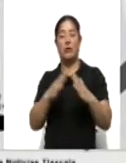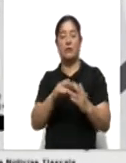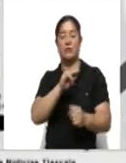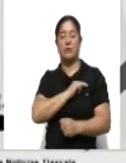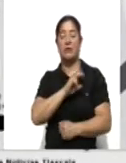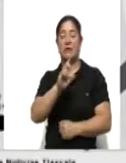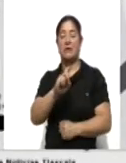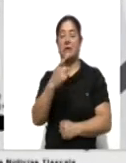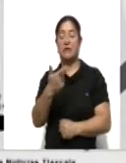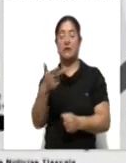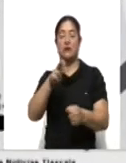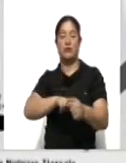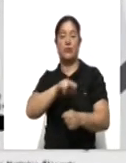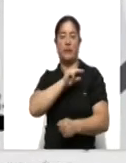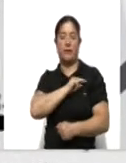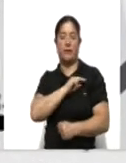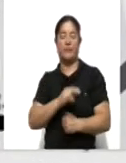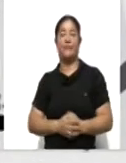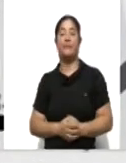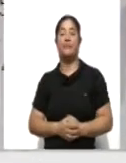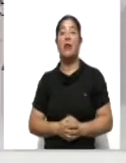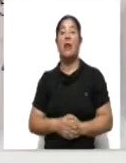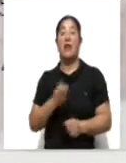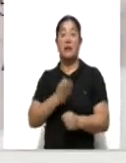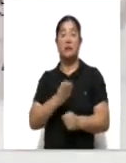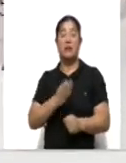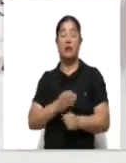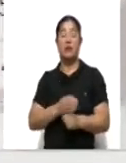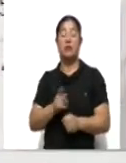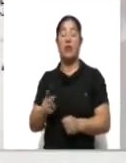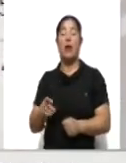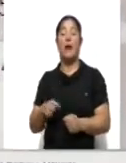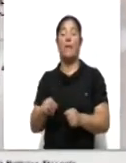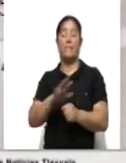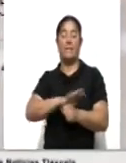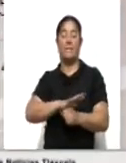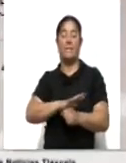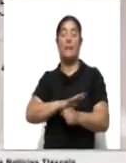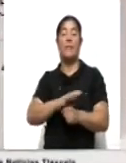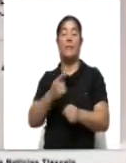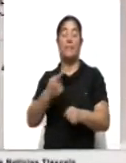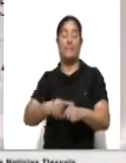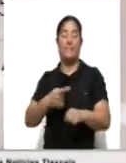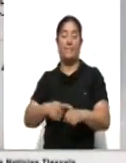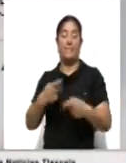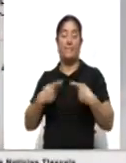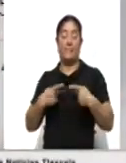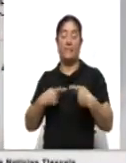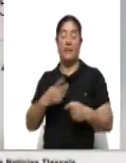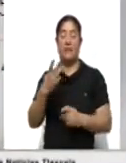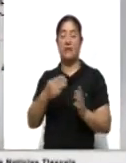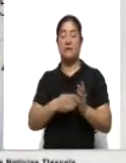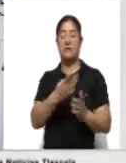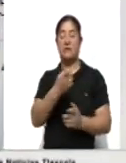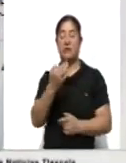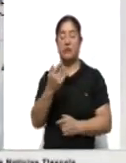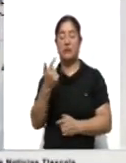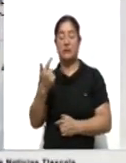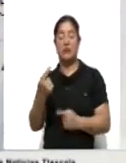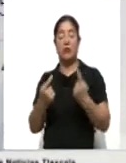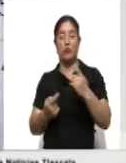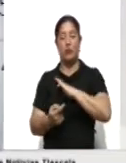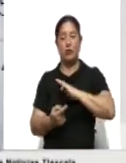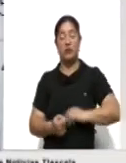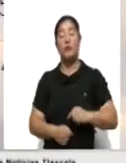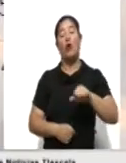particular y 37 en hospital privado. Hasta este momento, Tlaxcala registra 3.357 casos, Zapisaco 2